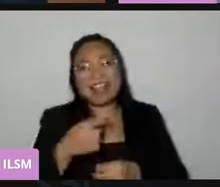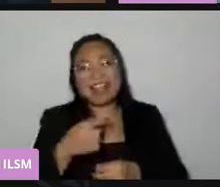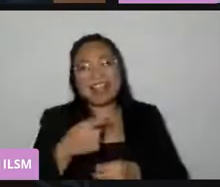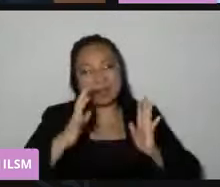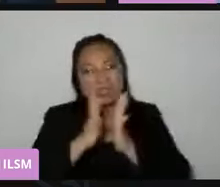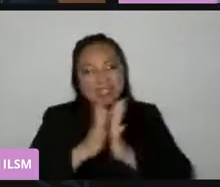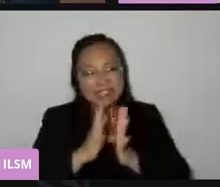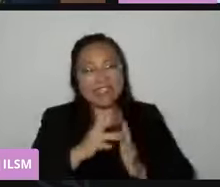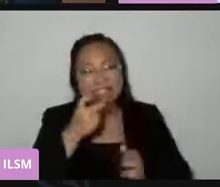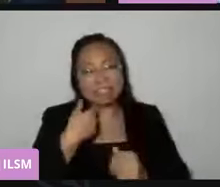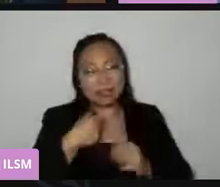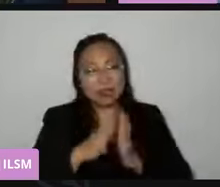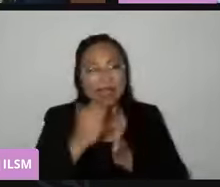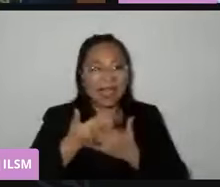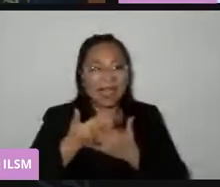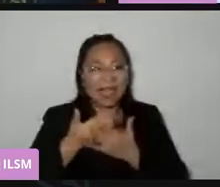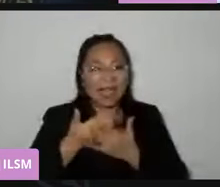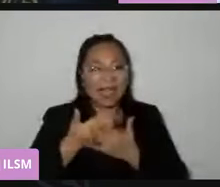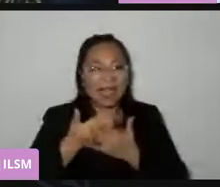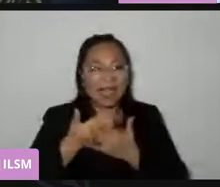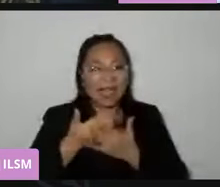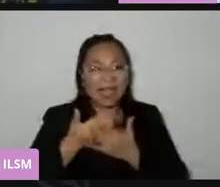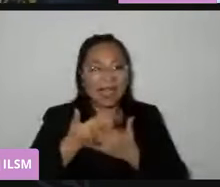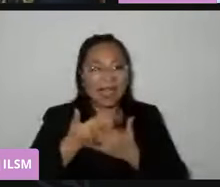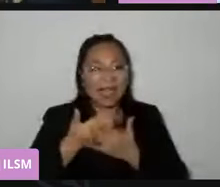De allí se les dice todo el programa infantil.